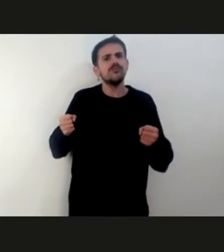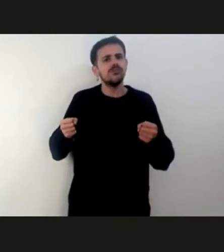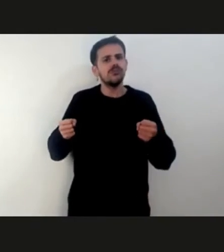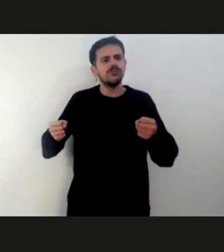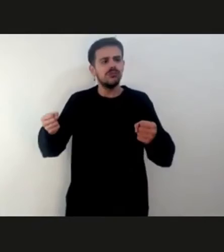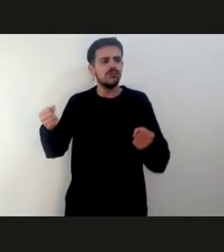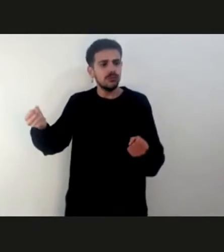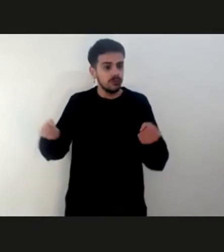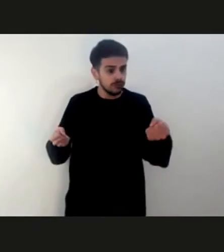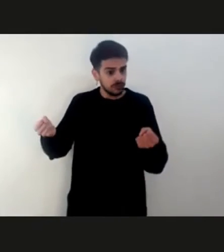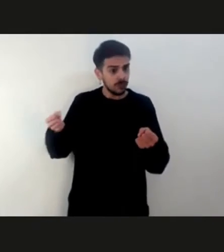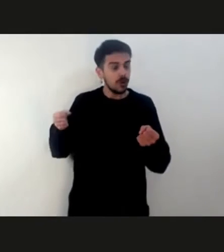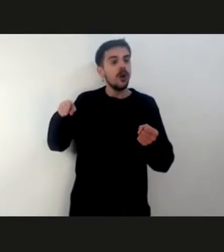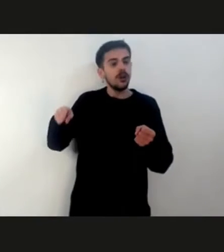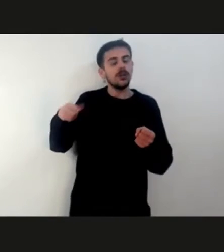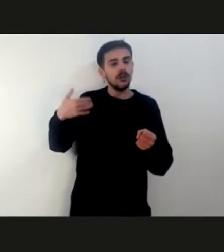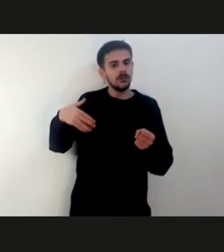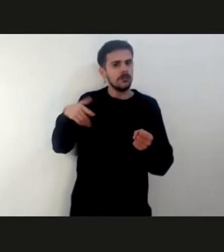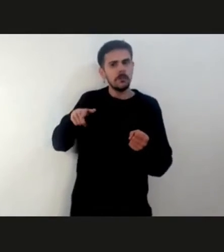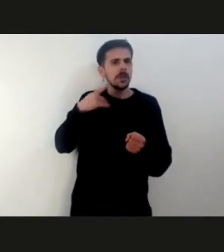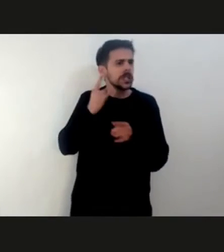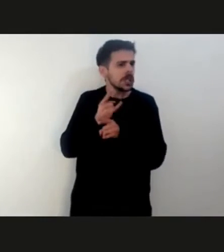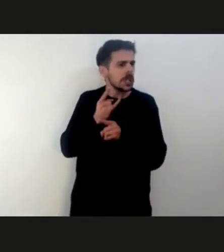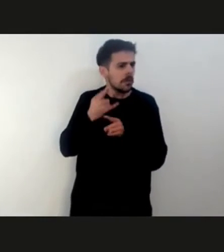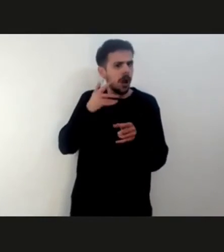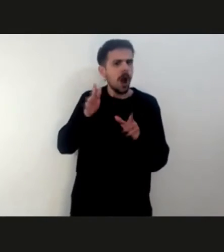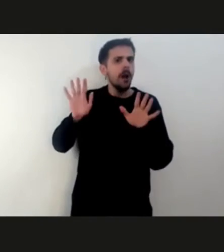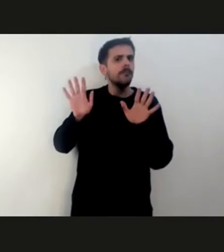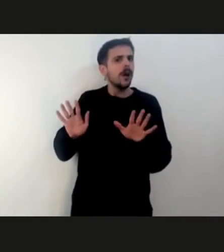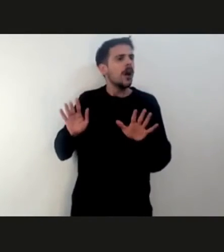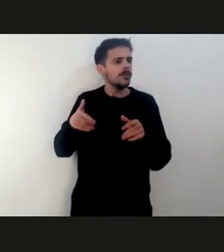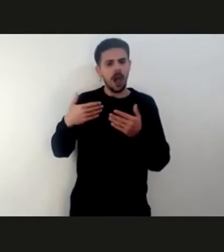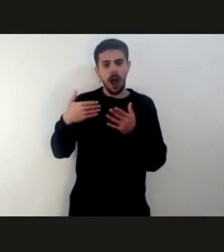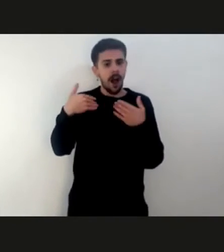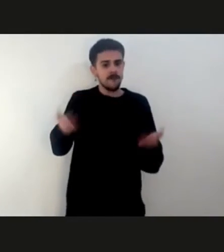persona que entendió rápidamente y con una claridad